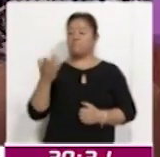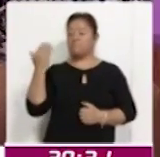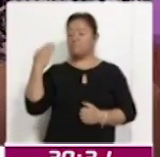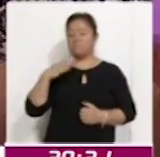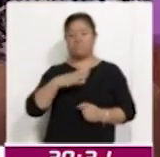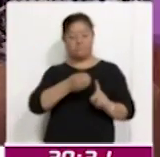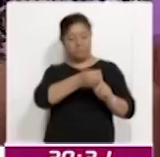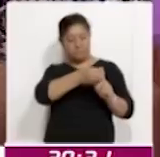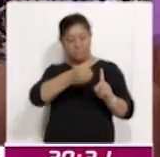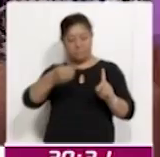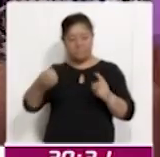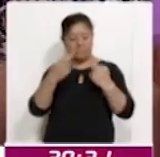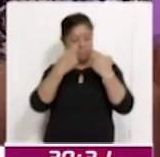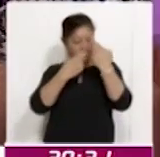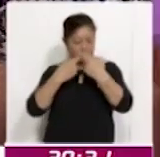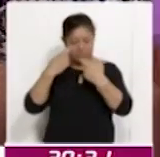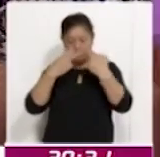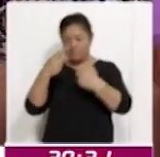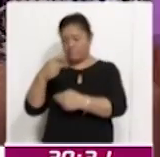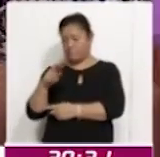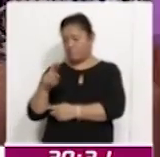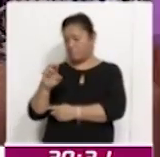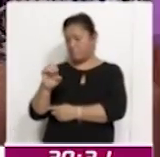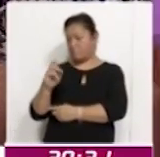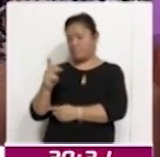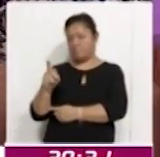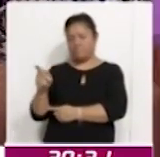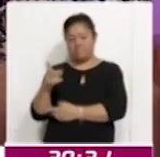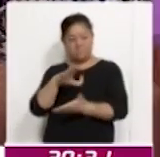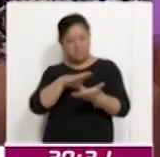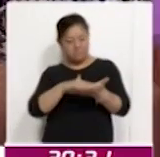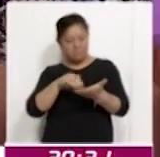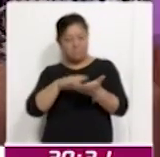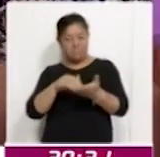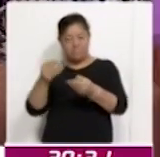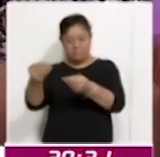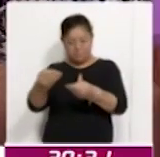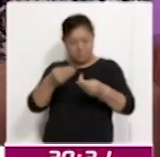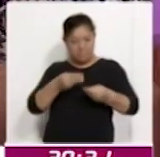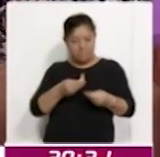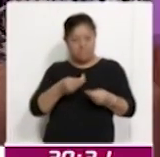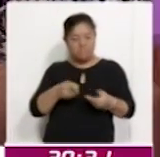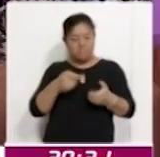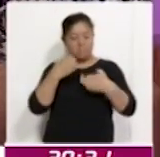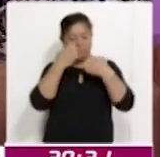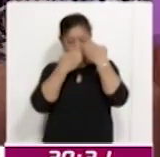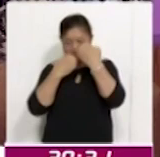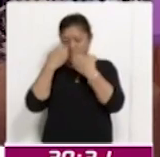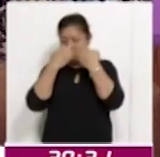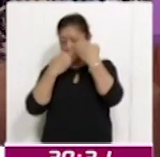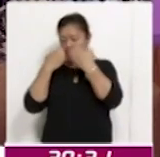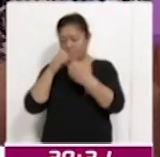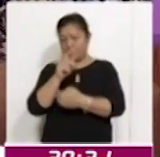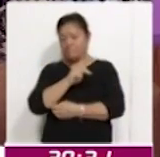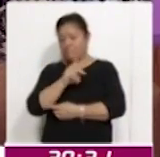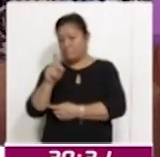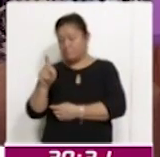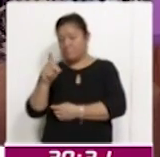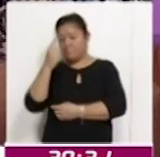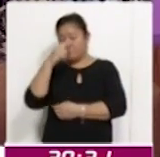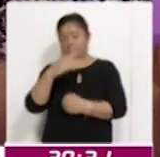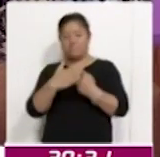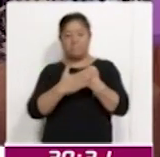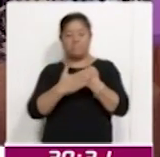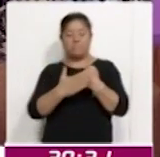proceso, revisando el PREP, recibiendo toda la papelería, analizando todo lo que se pueda presentar para el